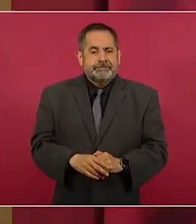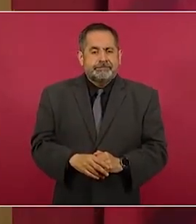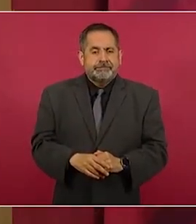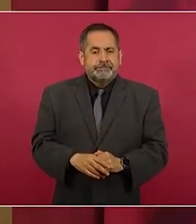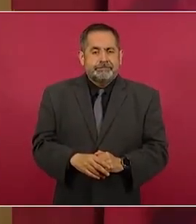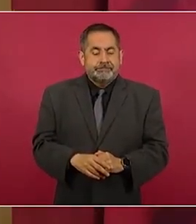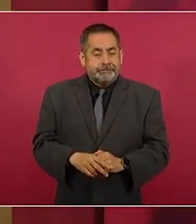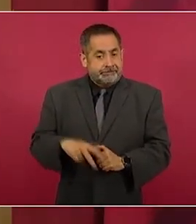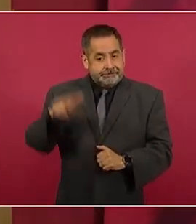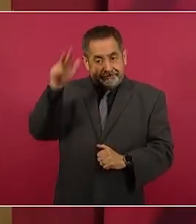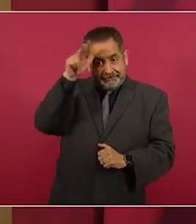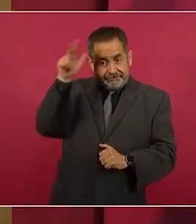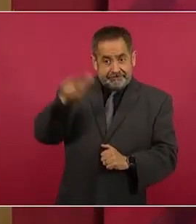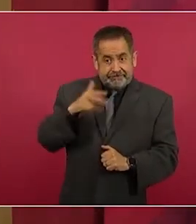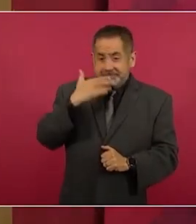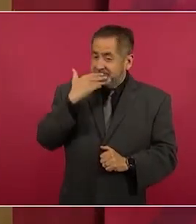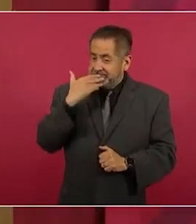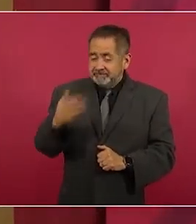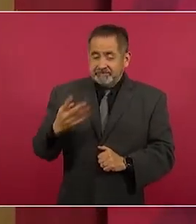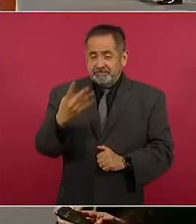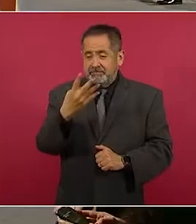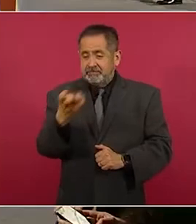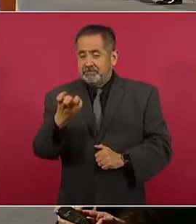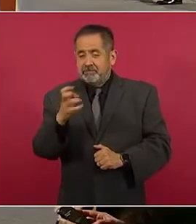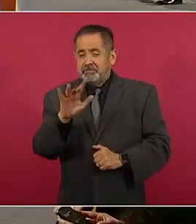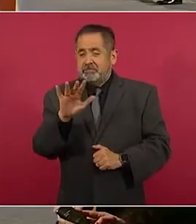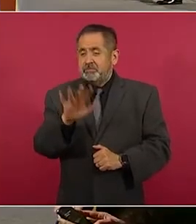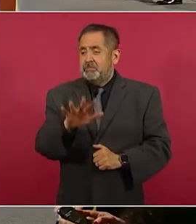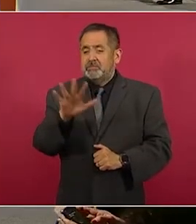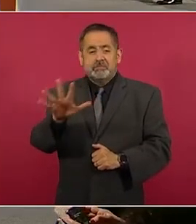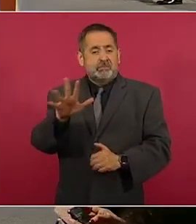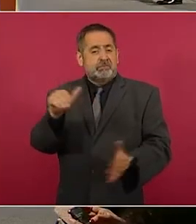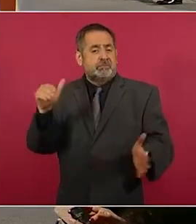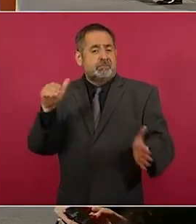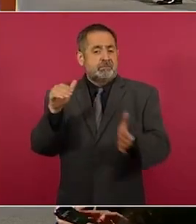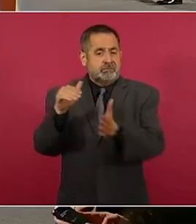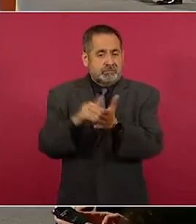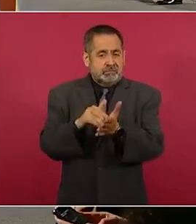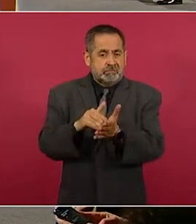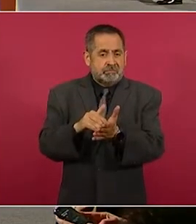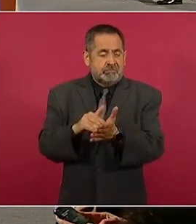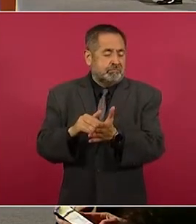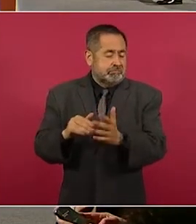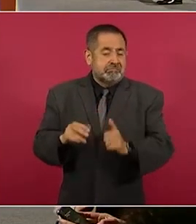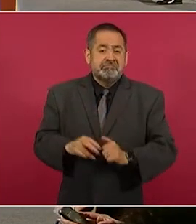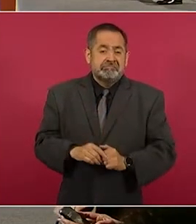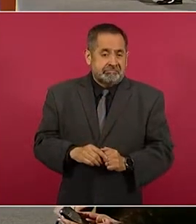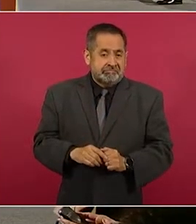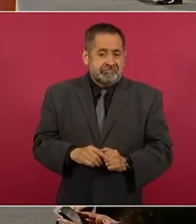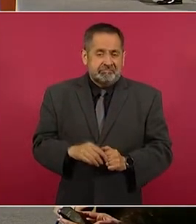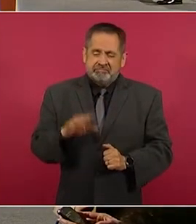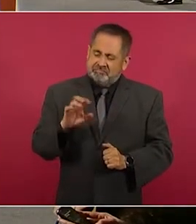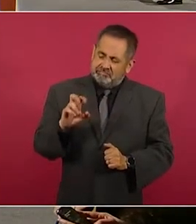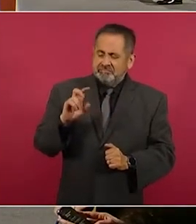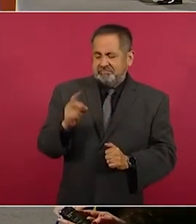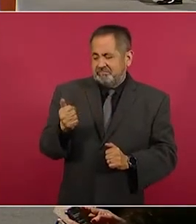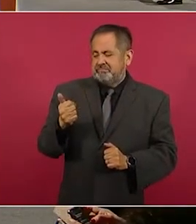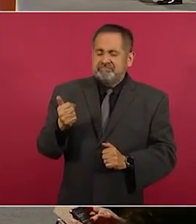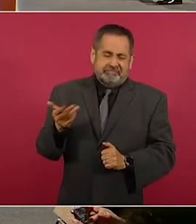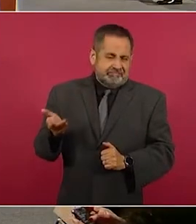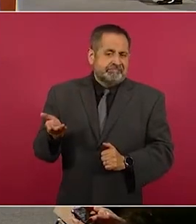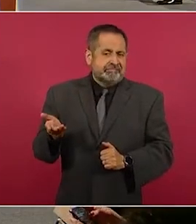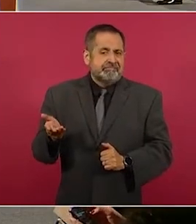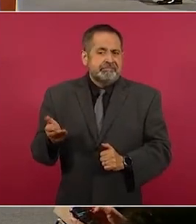Hidalgo, muy bien, 455 mil 536.